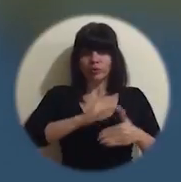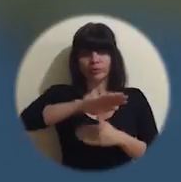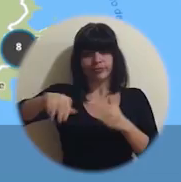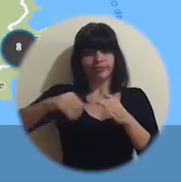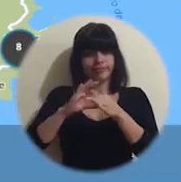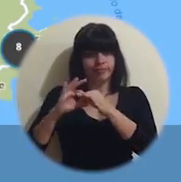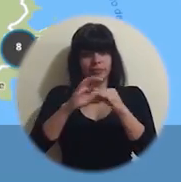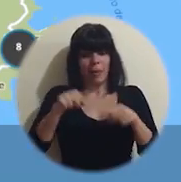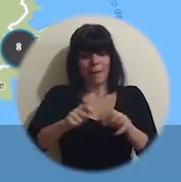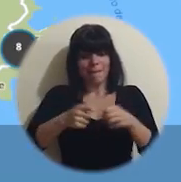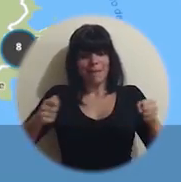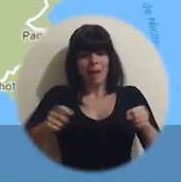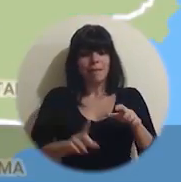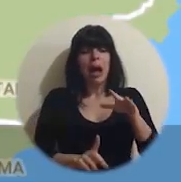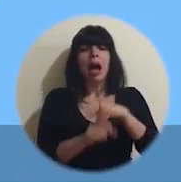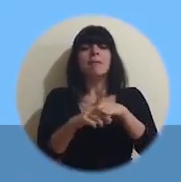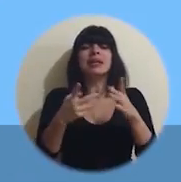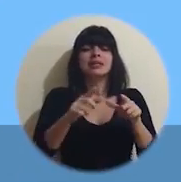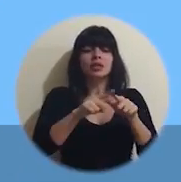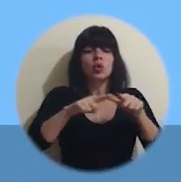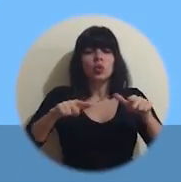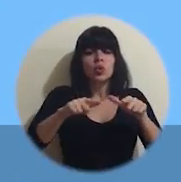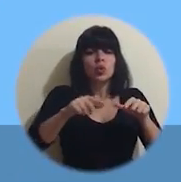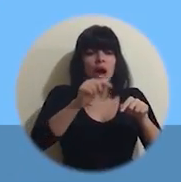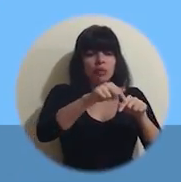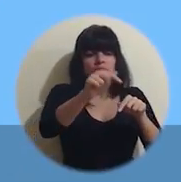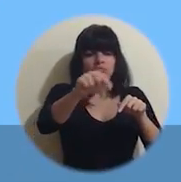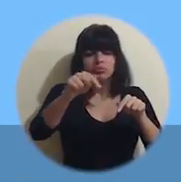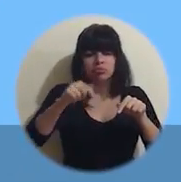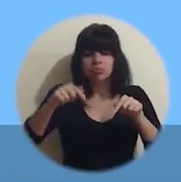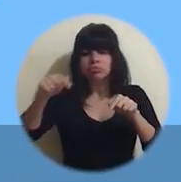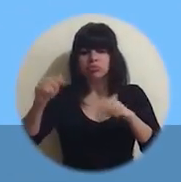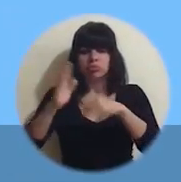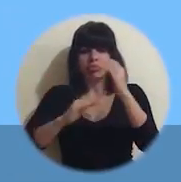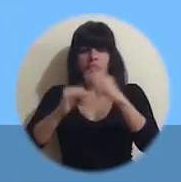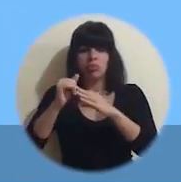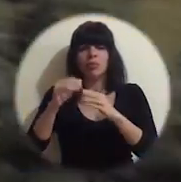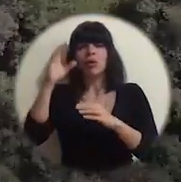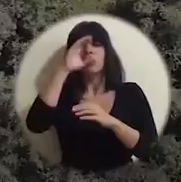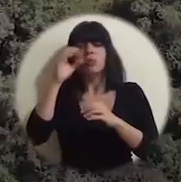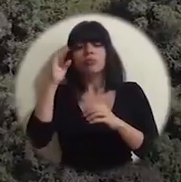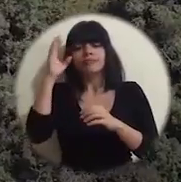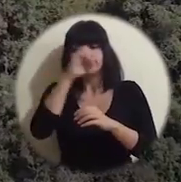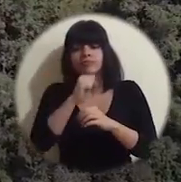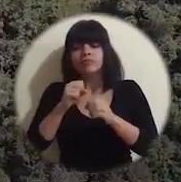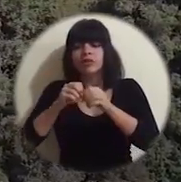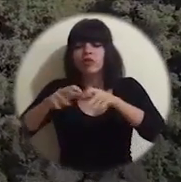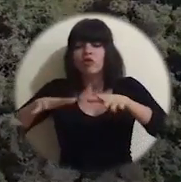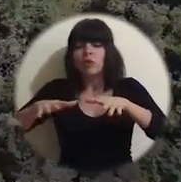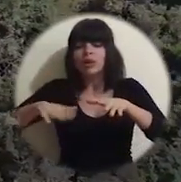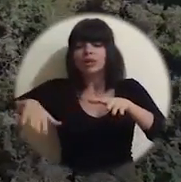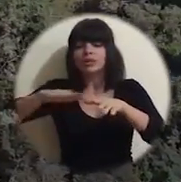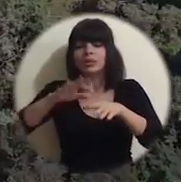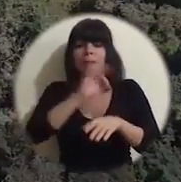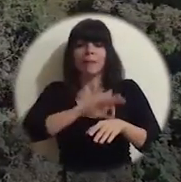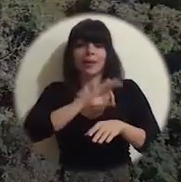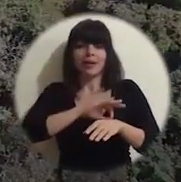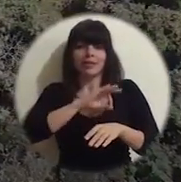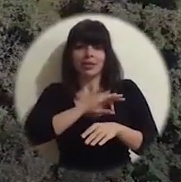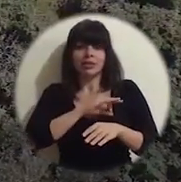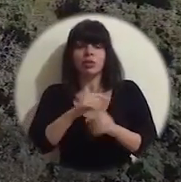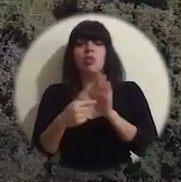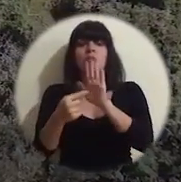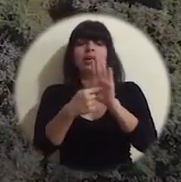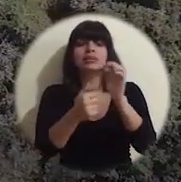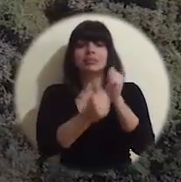El mapa muestra las ubicaciones aproximadas de las obras, considerando el área de influencia de la población beneficiada. Muestra